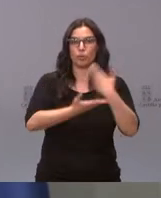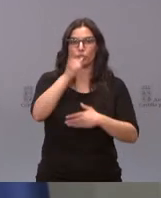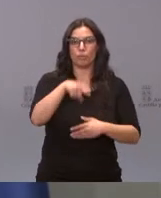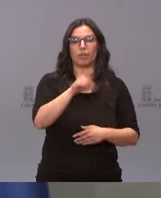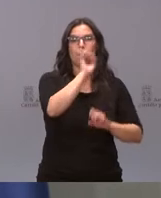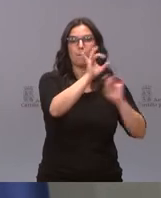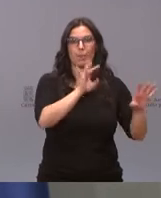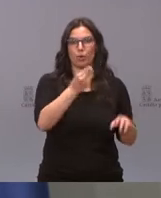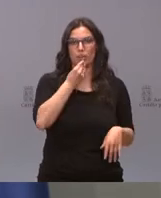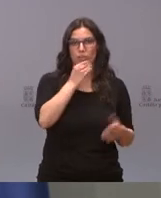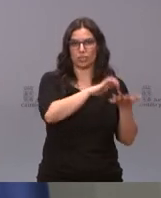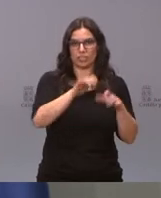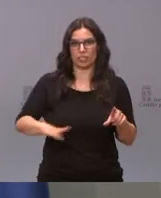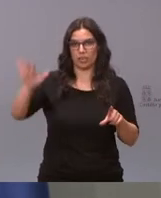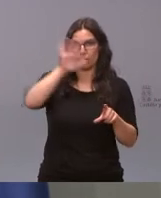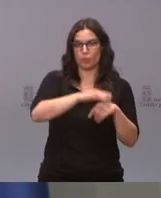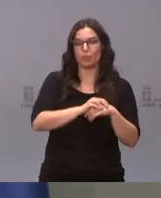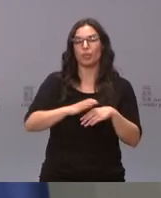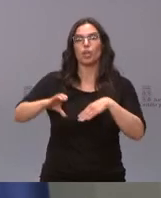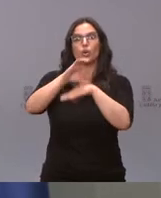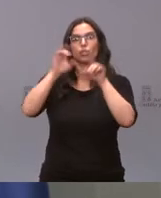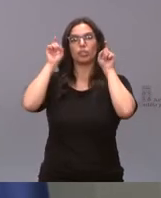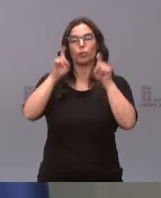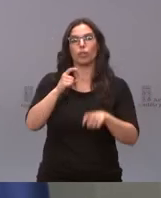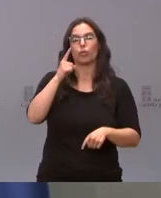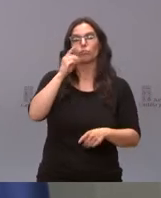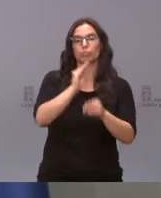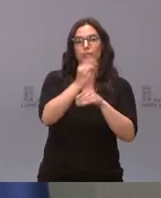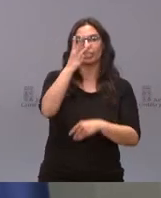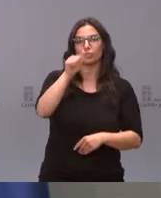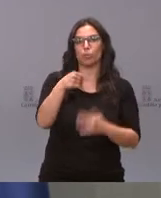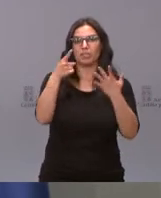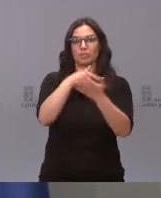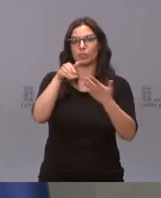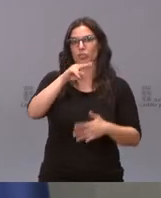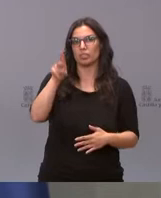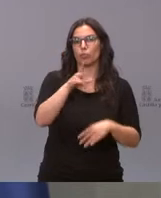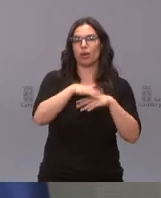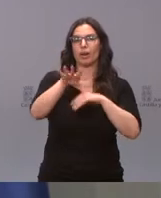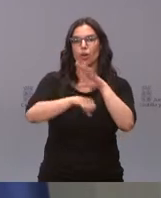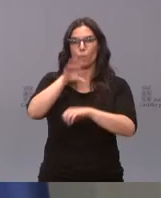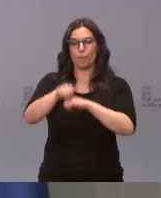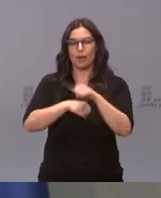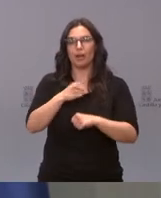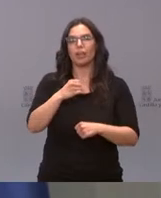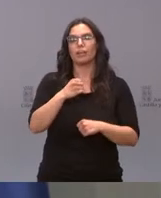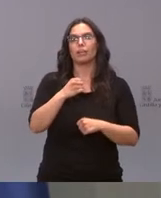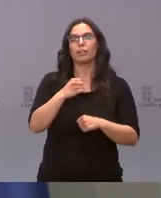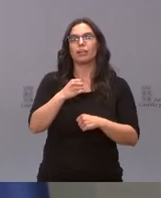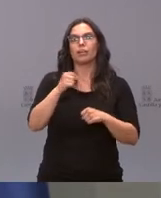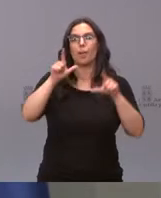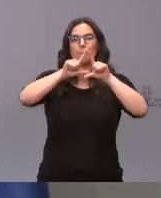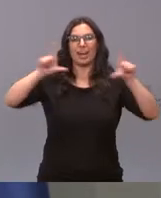León. La Consejería de Educación destina 3,6 millones de euros para la compra de más de 2.000 paneles